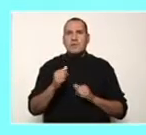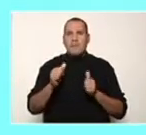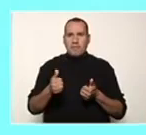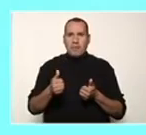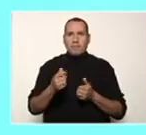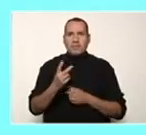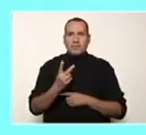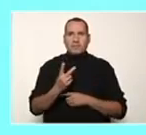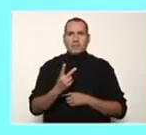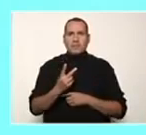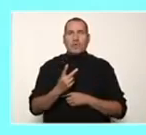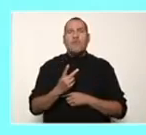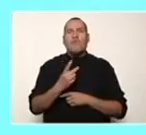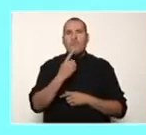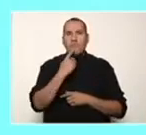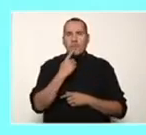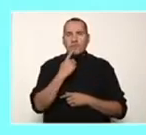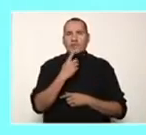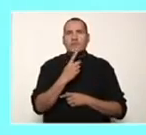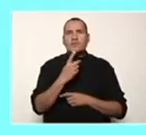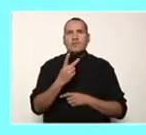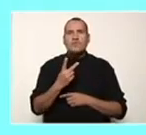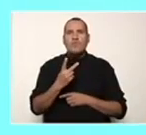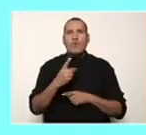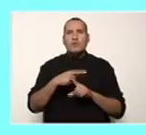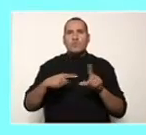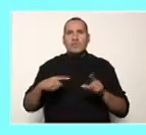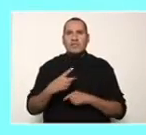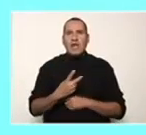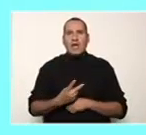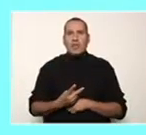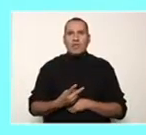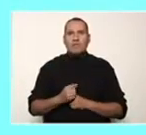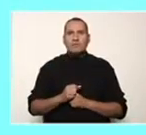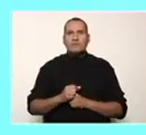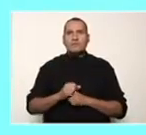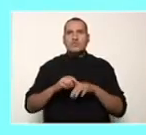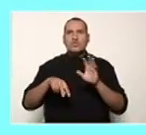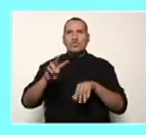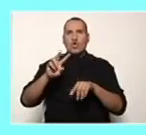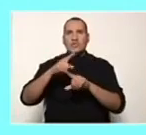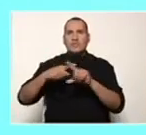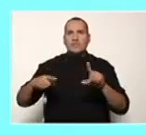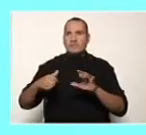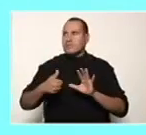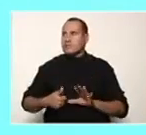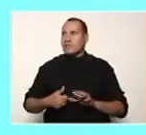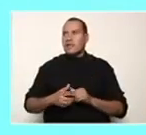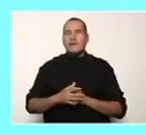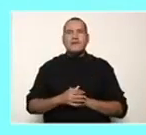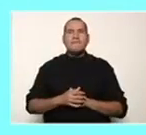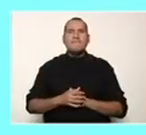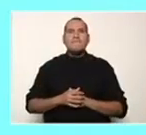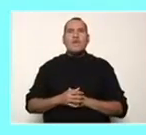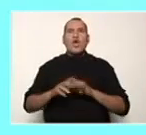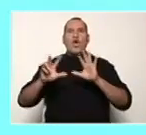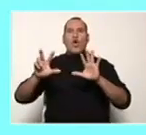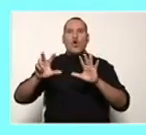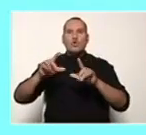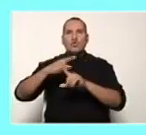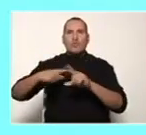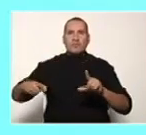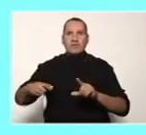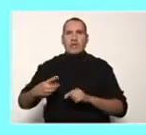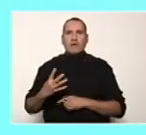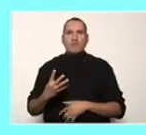son números pares. La mitad de 4 es 2, la mitad de 12 es 6, la mitad de 8